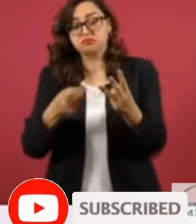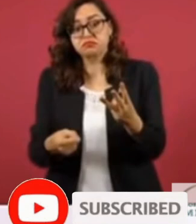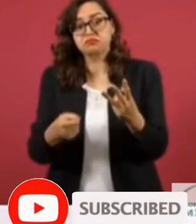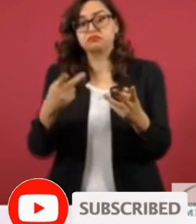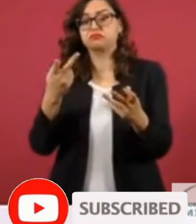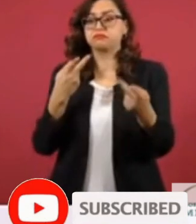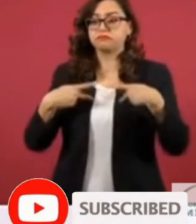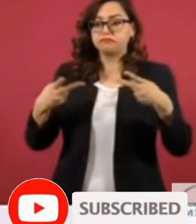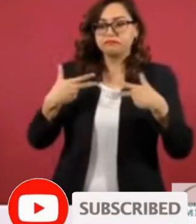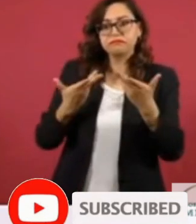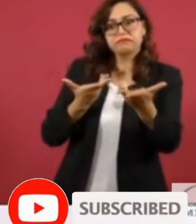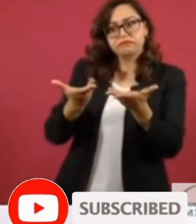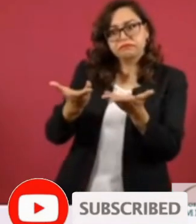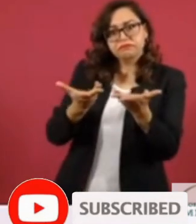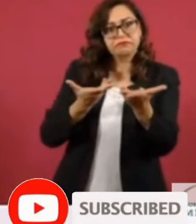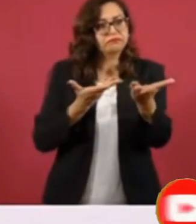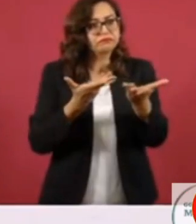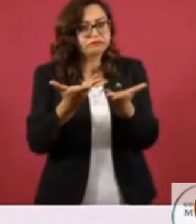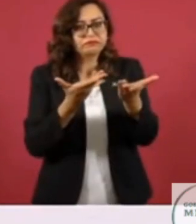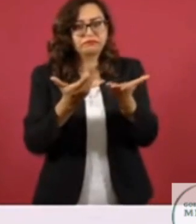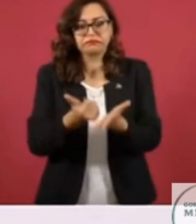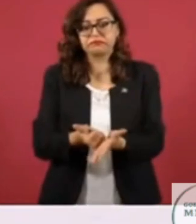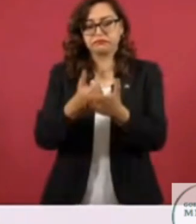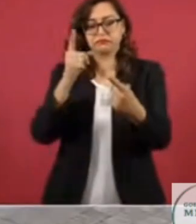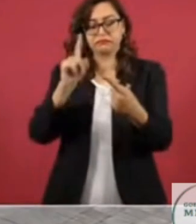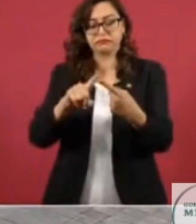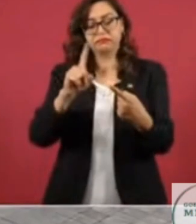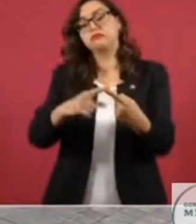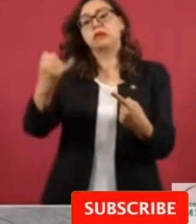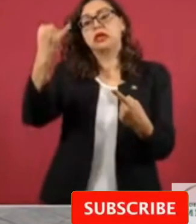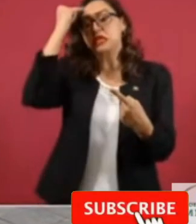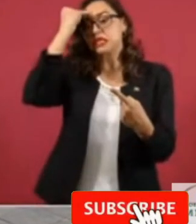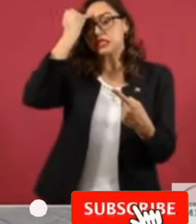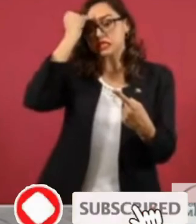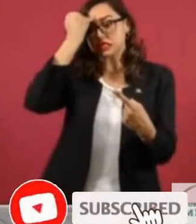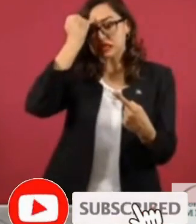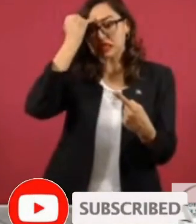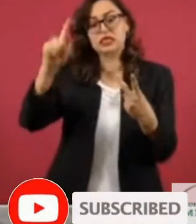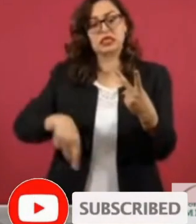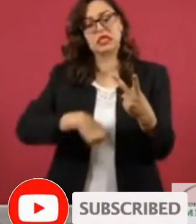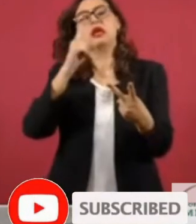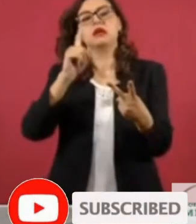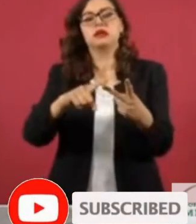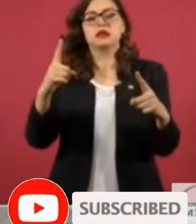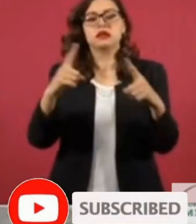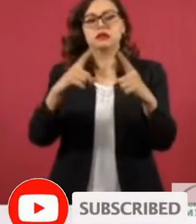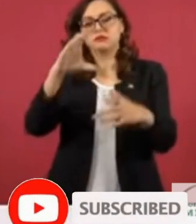por los jefes de Estado de la India y del Vaticano,